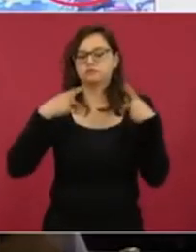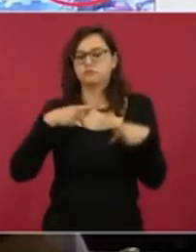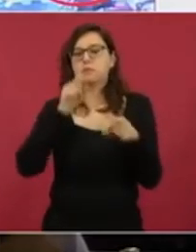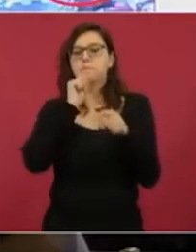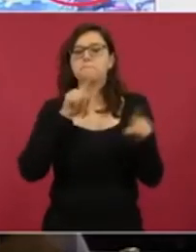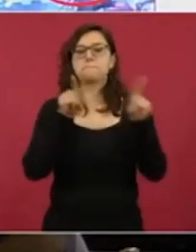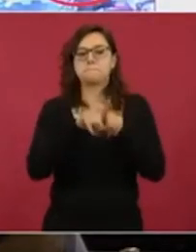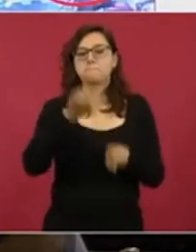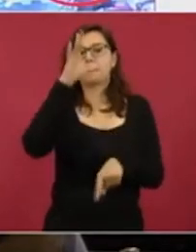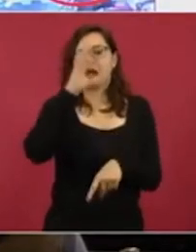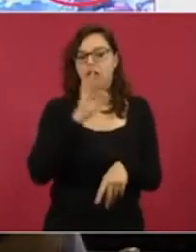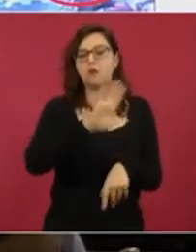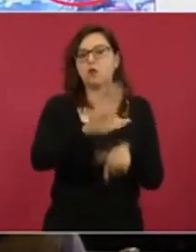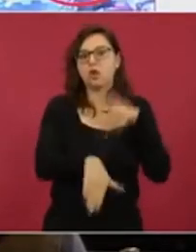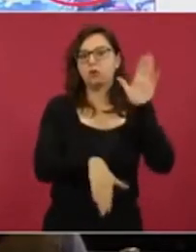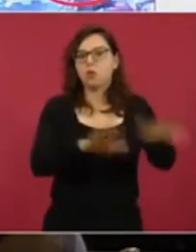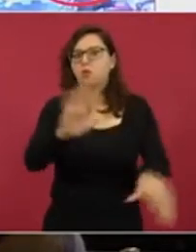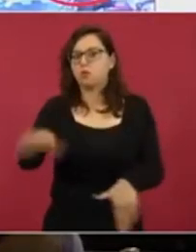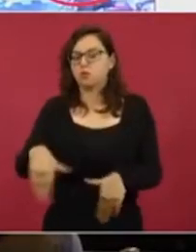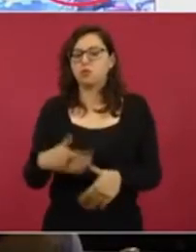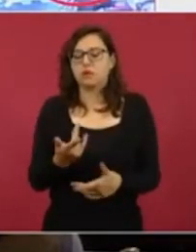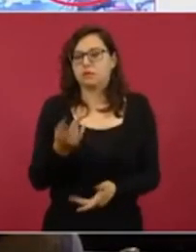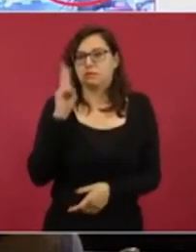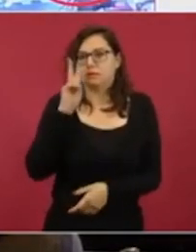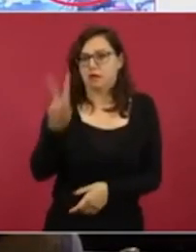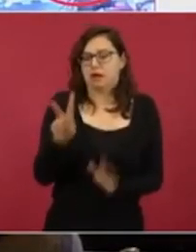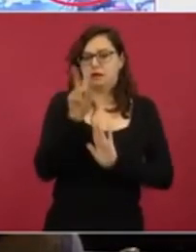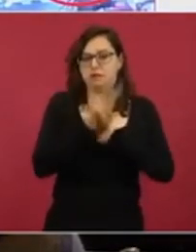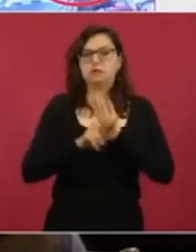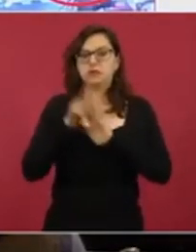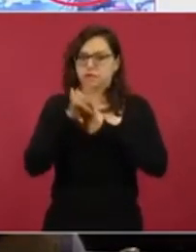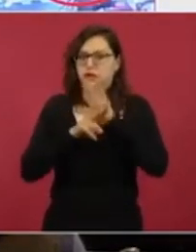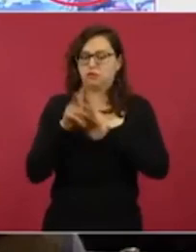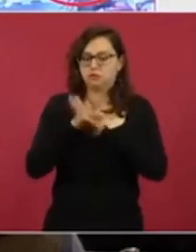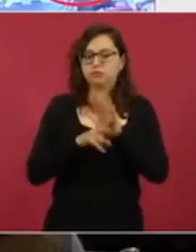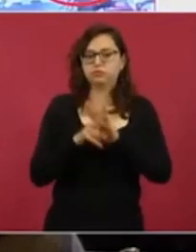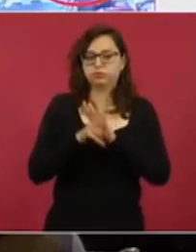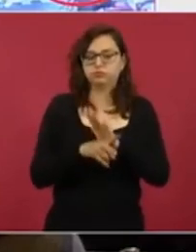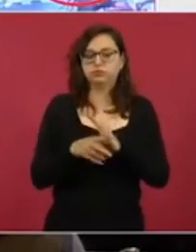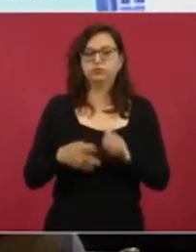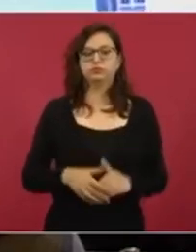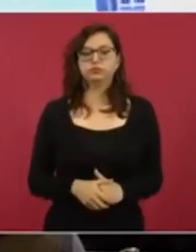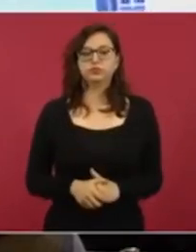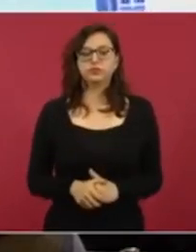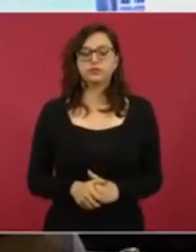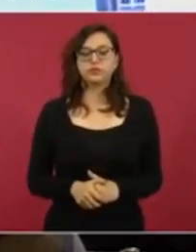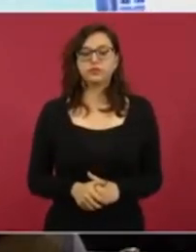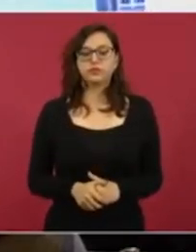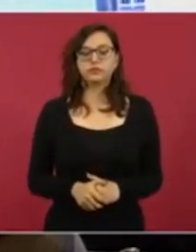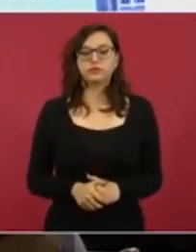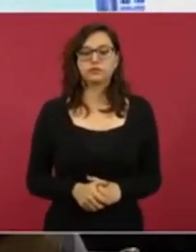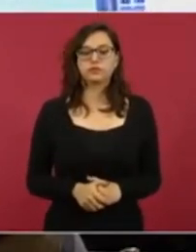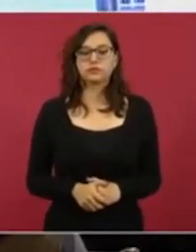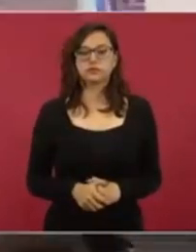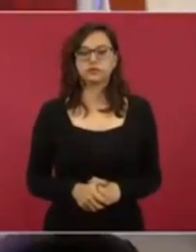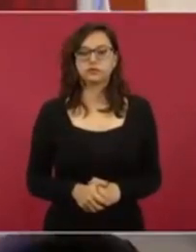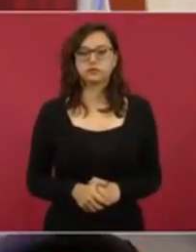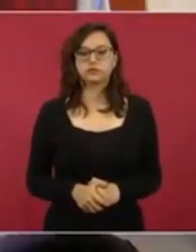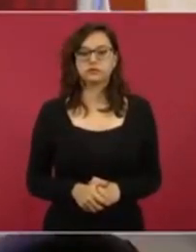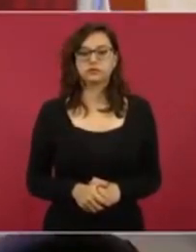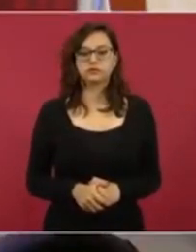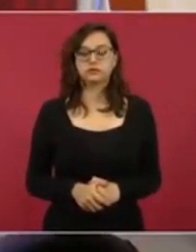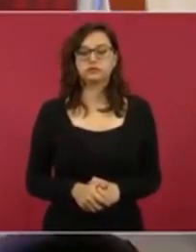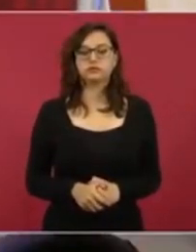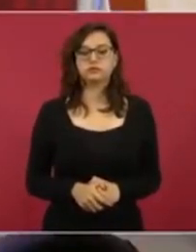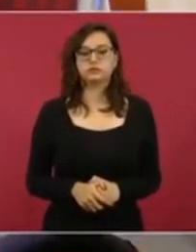y que es el video que aparece en algunas redes sociales. Siguiente. Este es el lugar